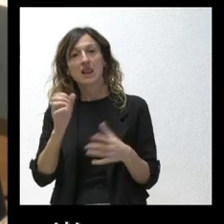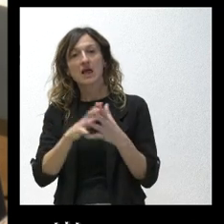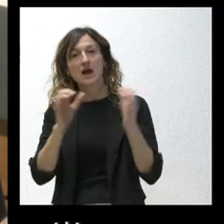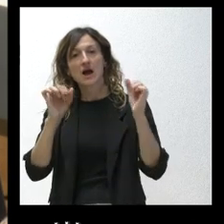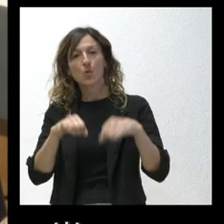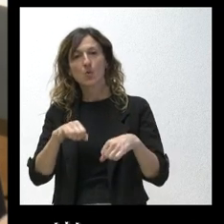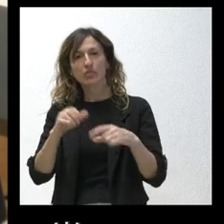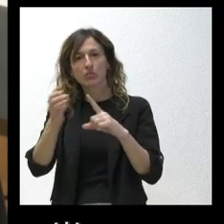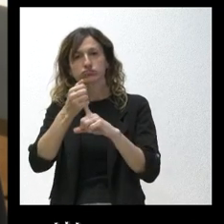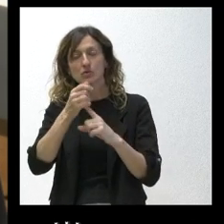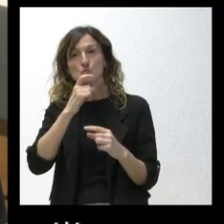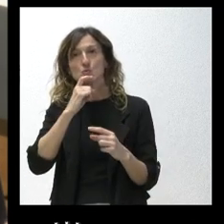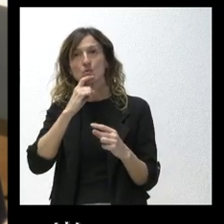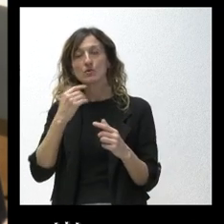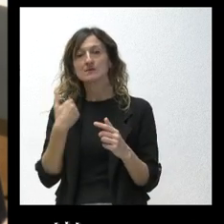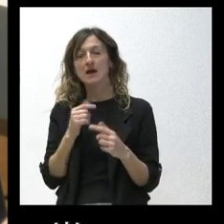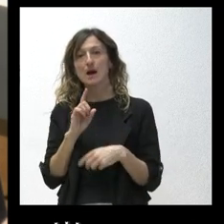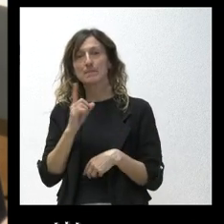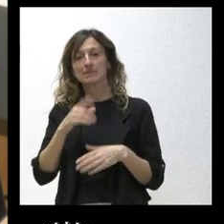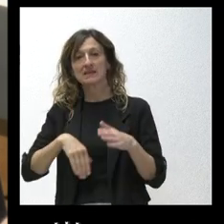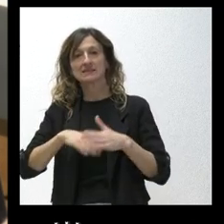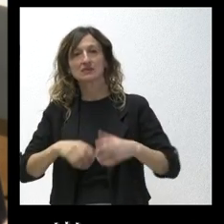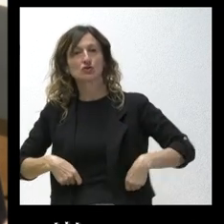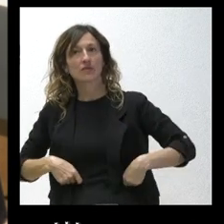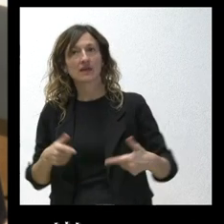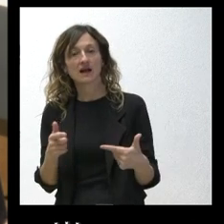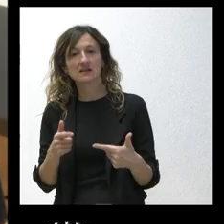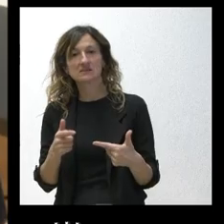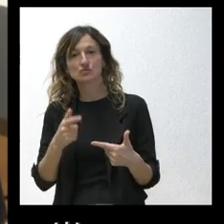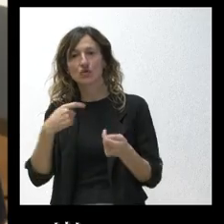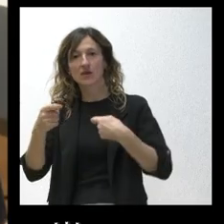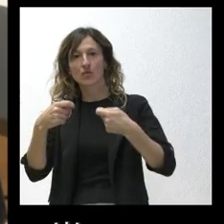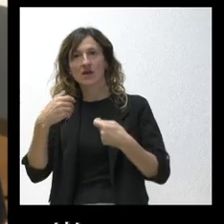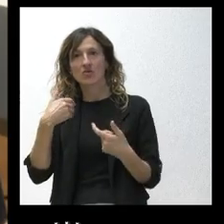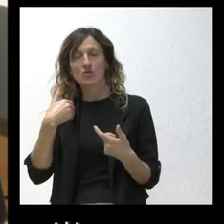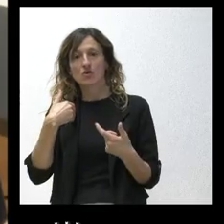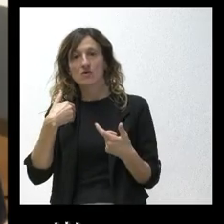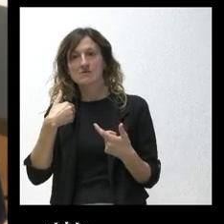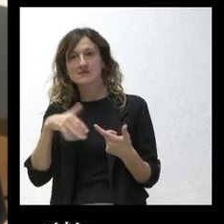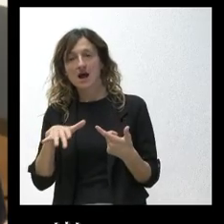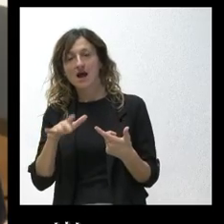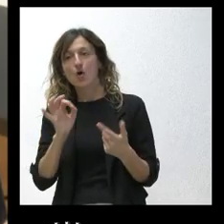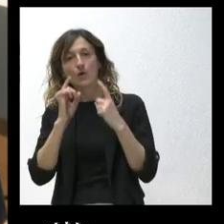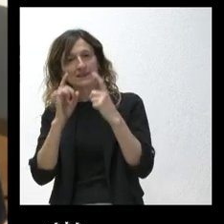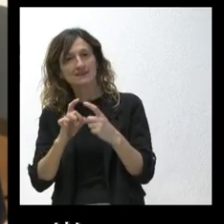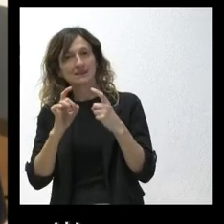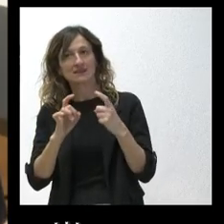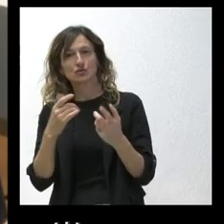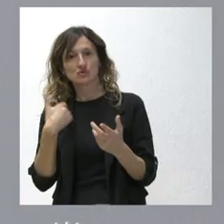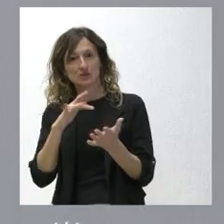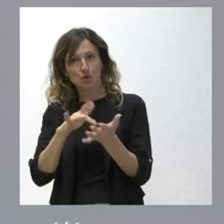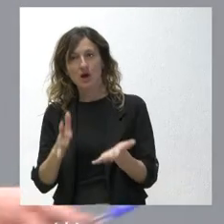después de que ya este primer techo de gasto haya sido negociado o por lo menos hubo un intento de negociación?